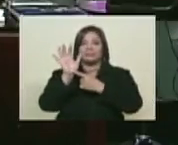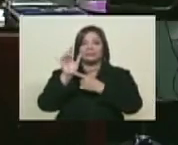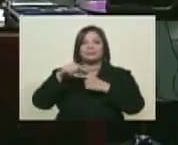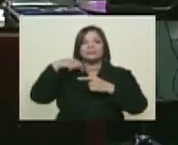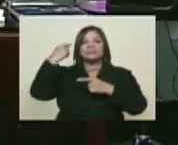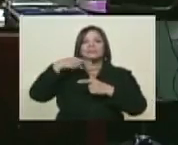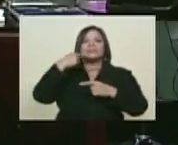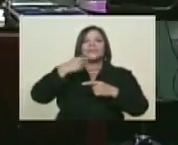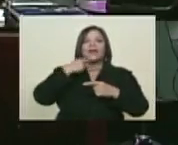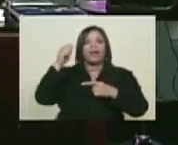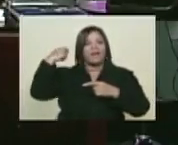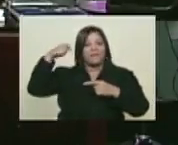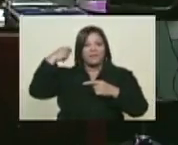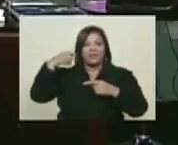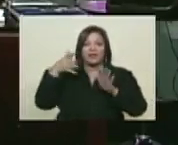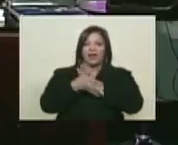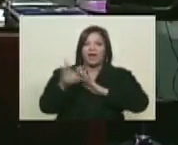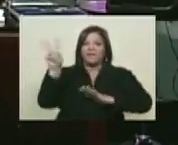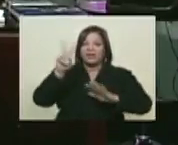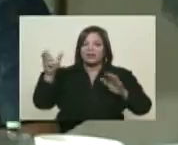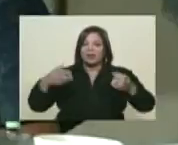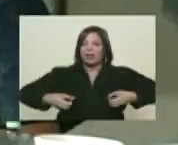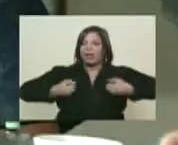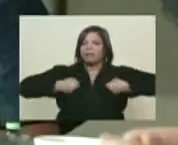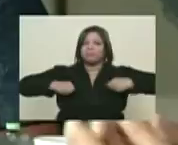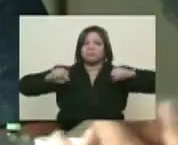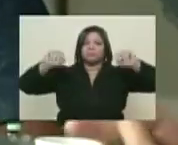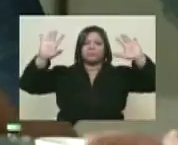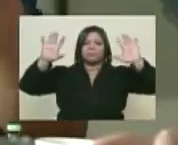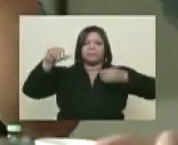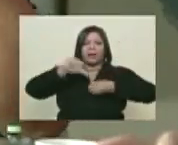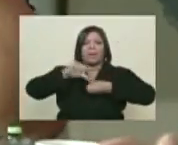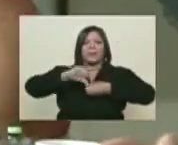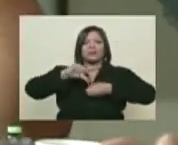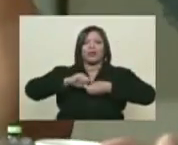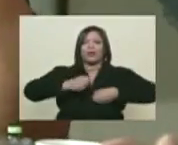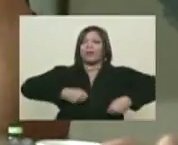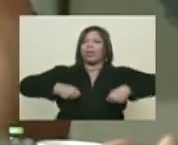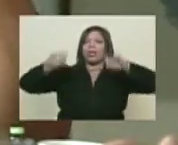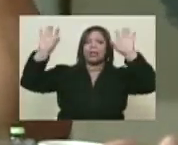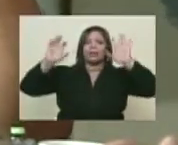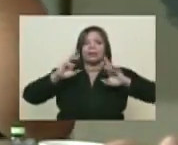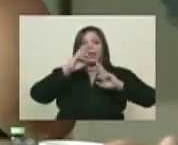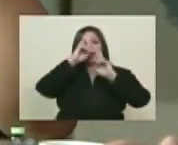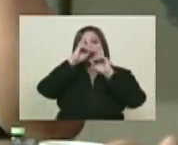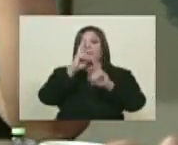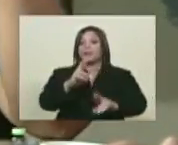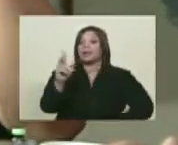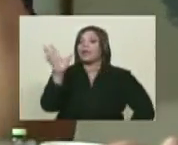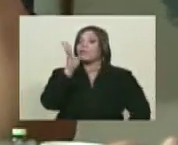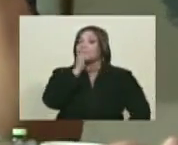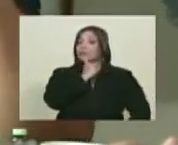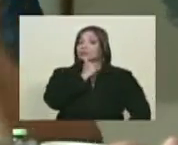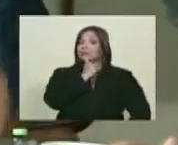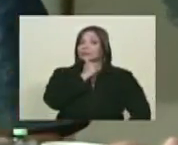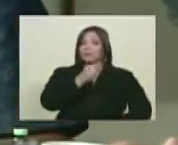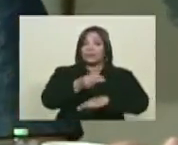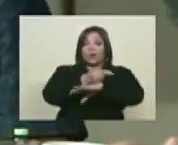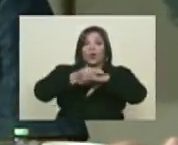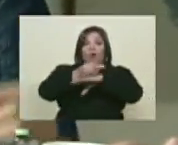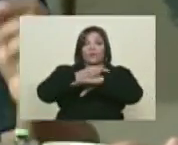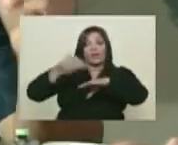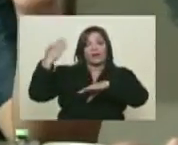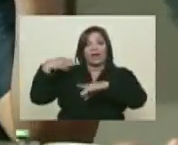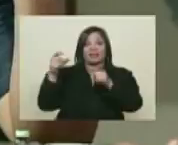hablaba de que el país se estaba entregando a las transnacionales del petróleo. Y no se ha respetado el gobierno de la